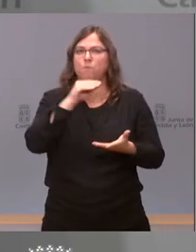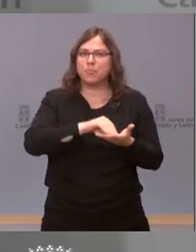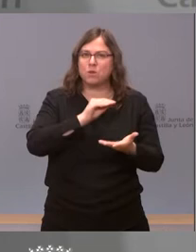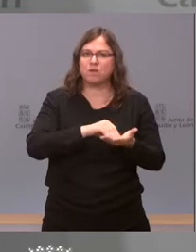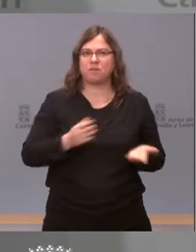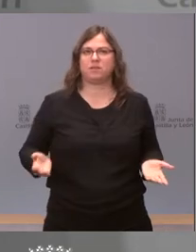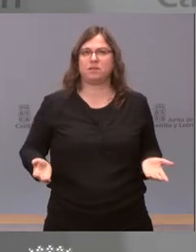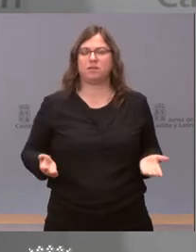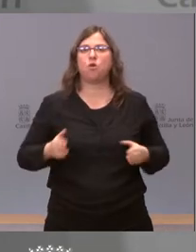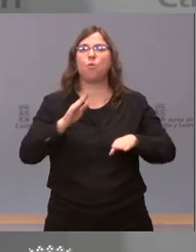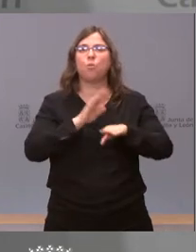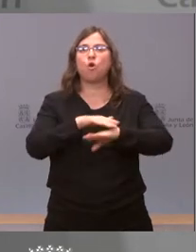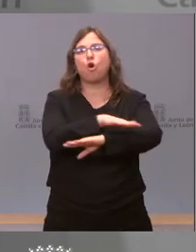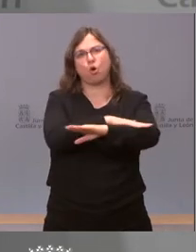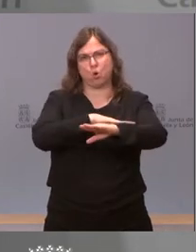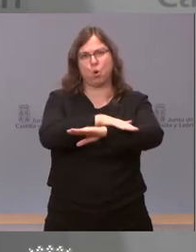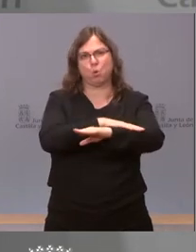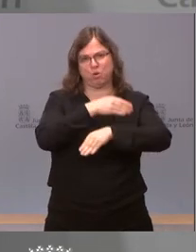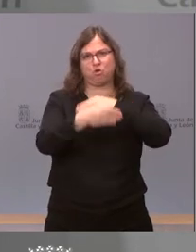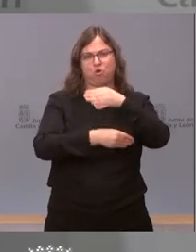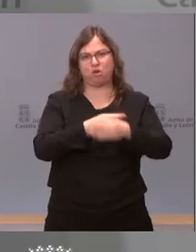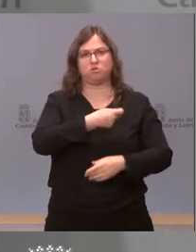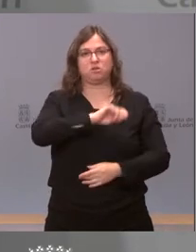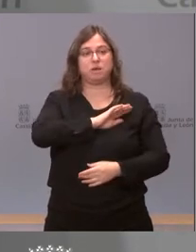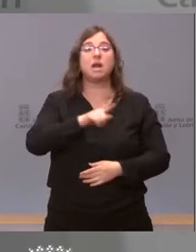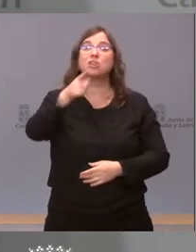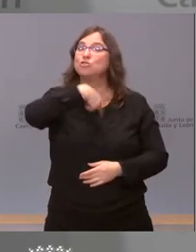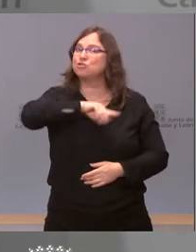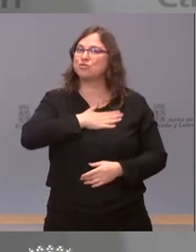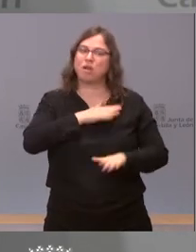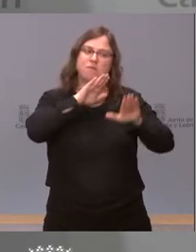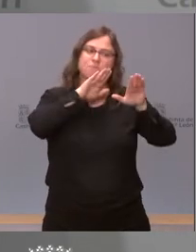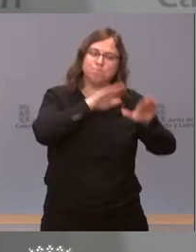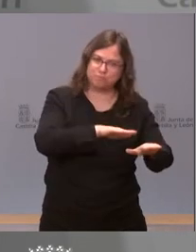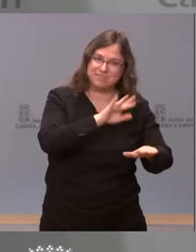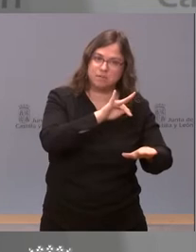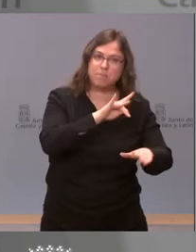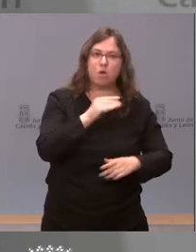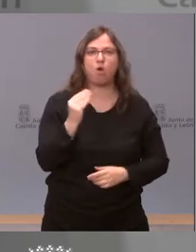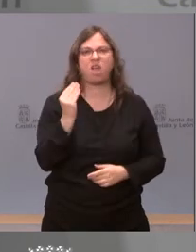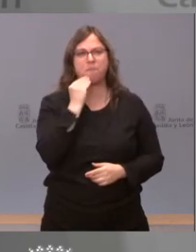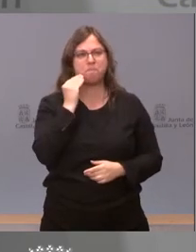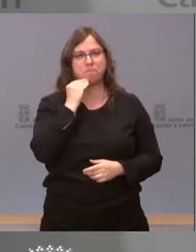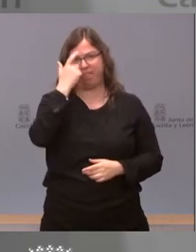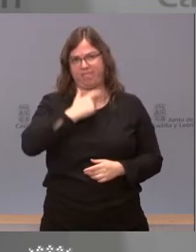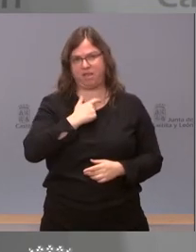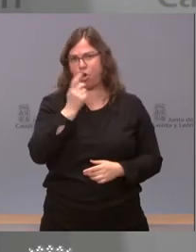del gobierno de nuestra nación. Nosotros somos leales pero no imbéciles. Son dos cosas diferentes.